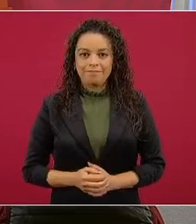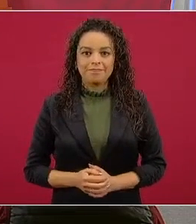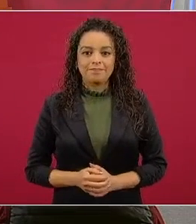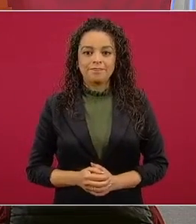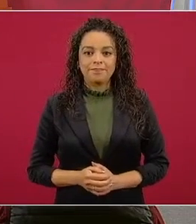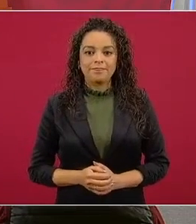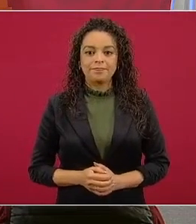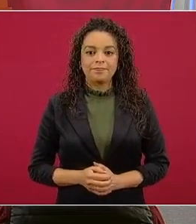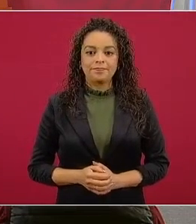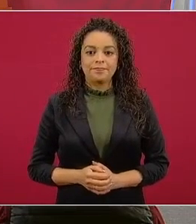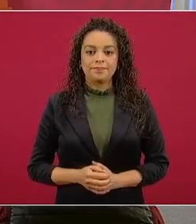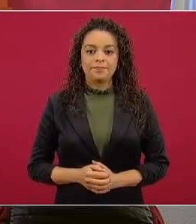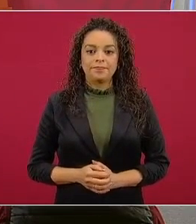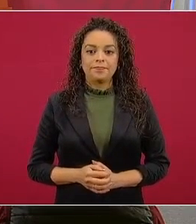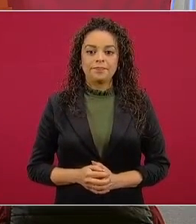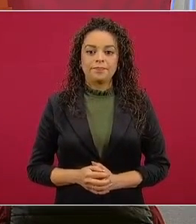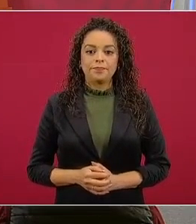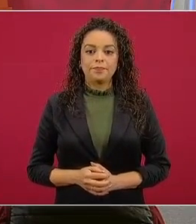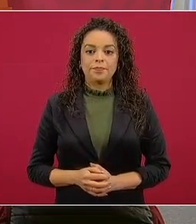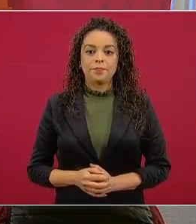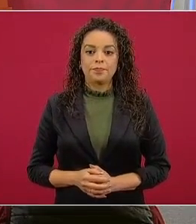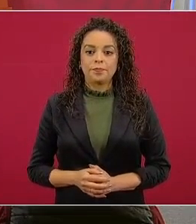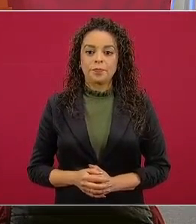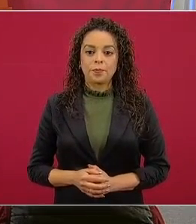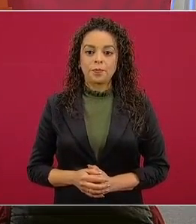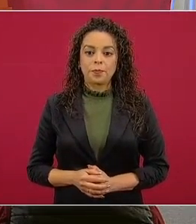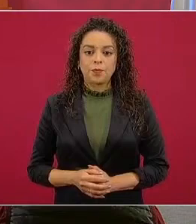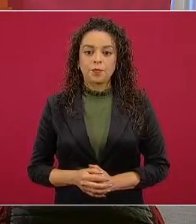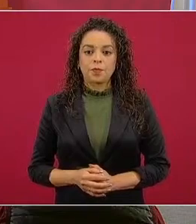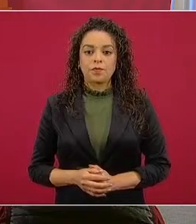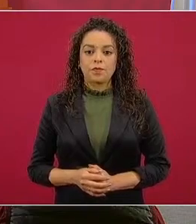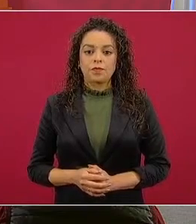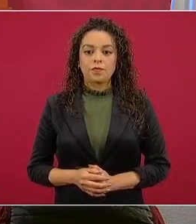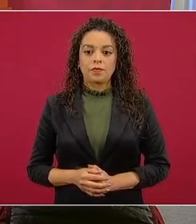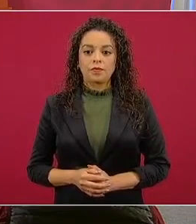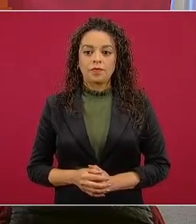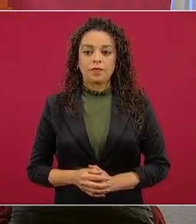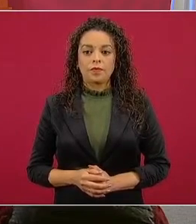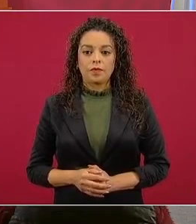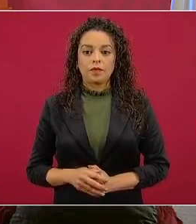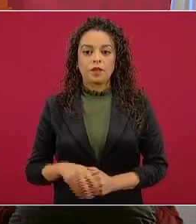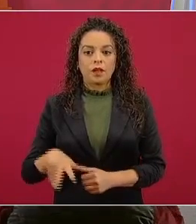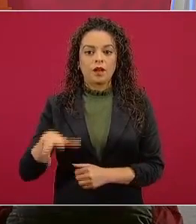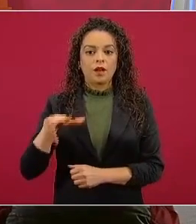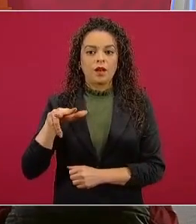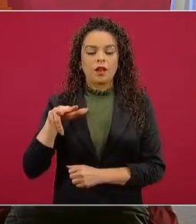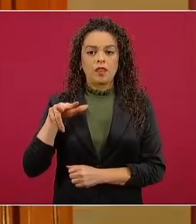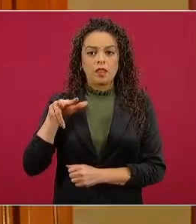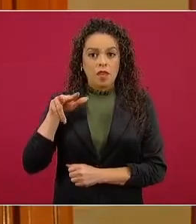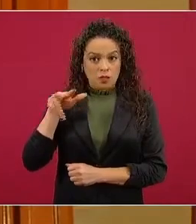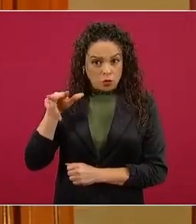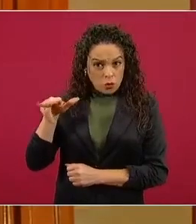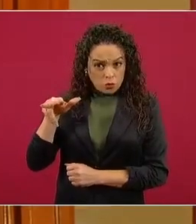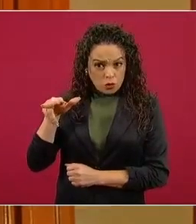En el dieciocho eran seiscientos